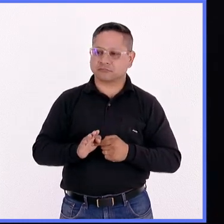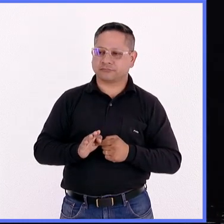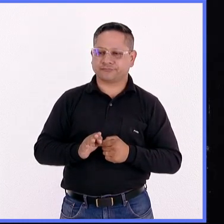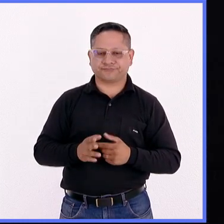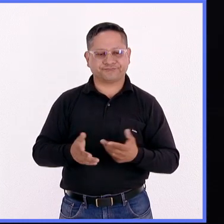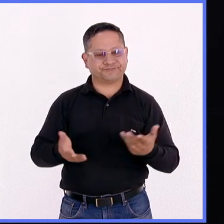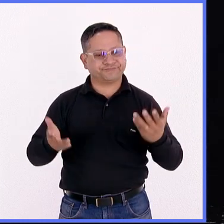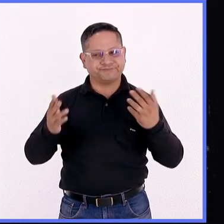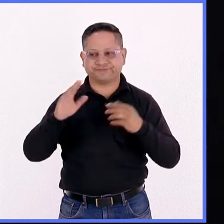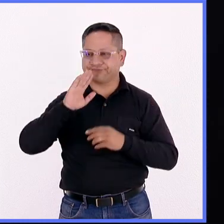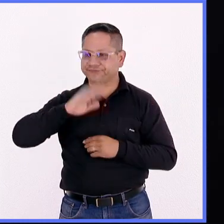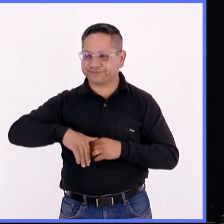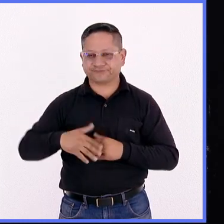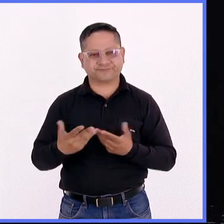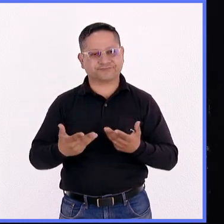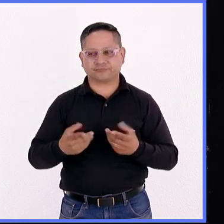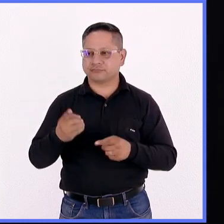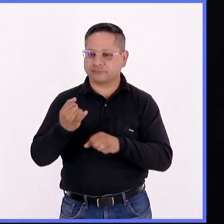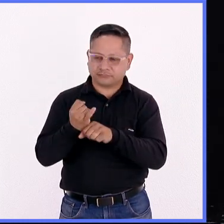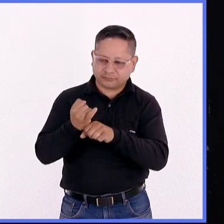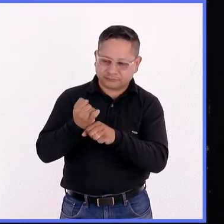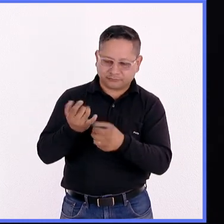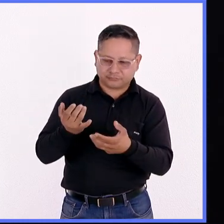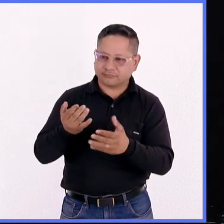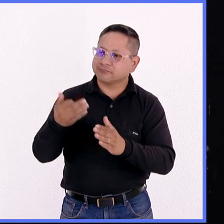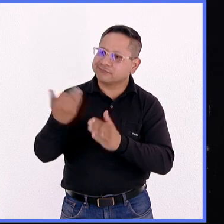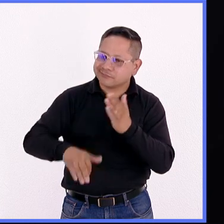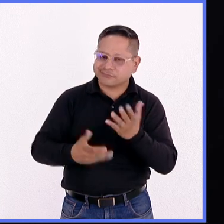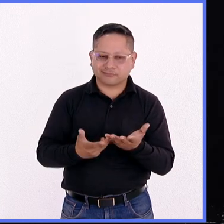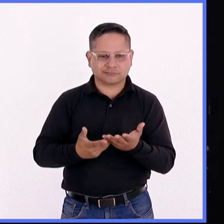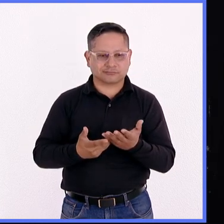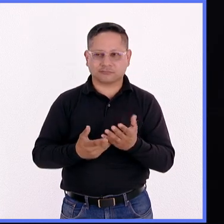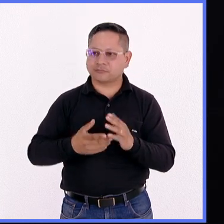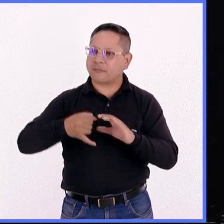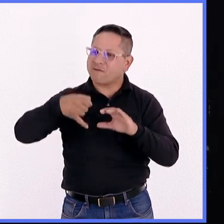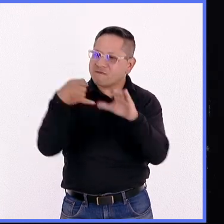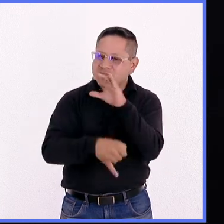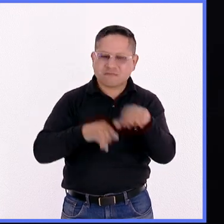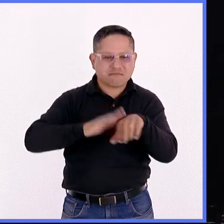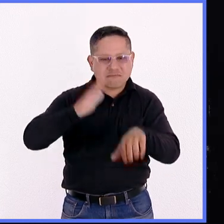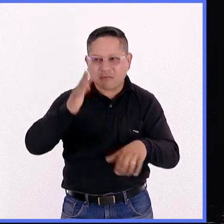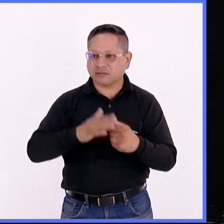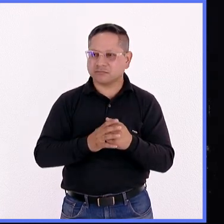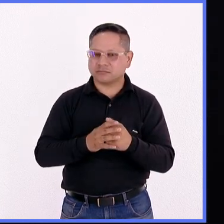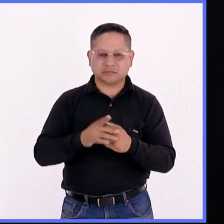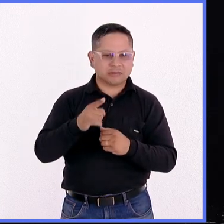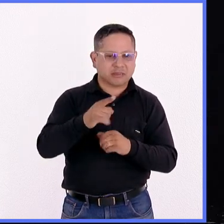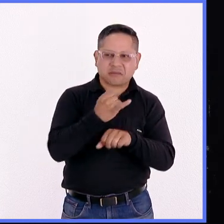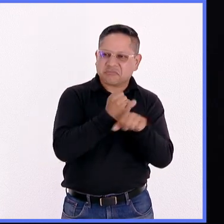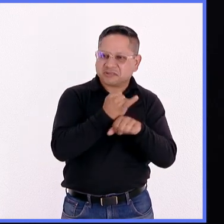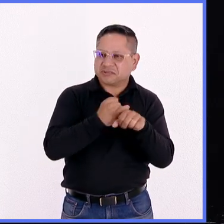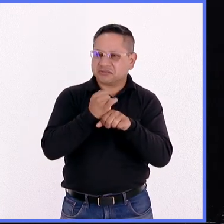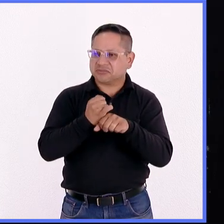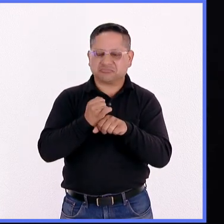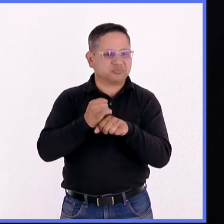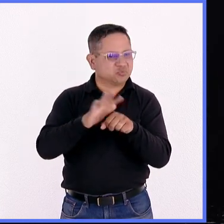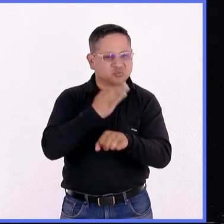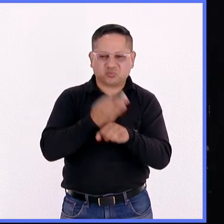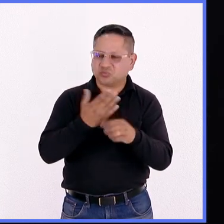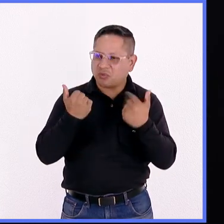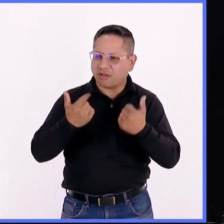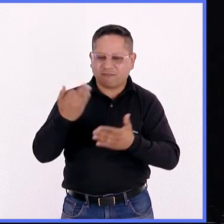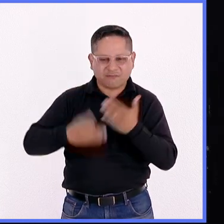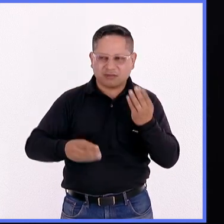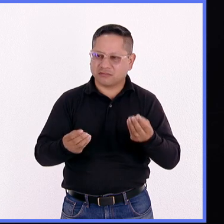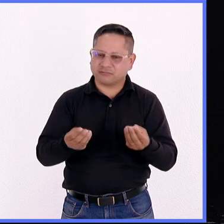críticas. La investigación estaba incompleta, me faltaba profundizar, la bibliografía era insuficiente. En fin,